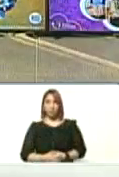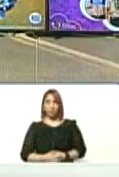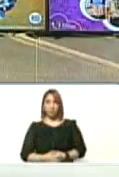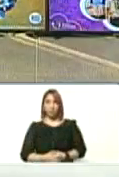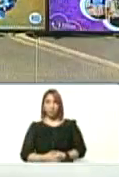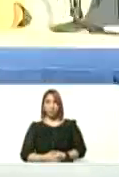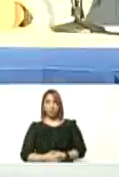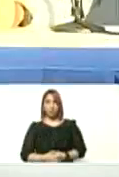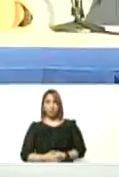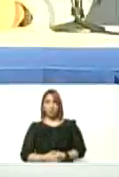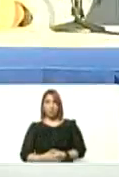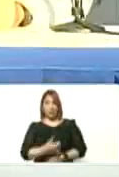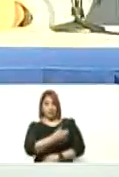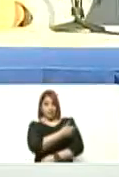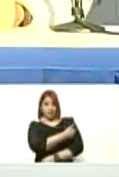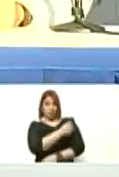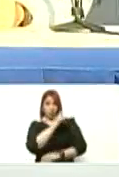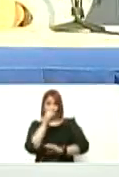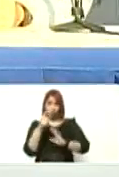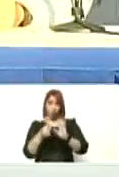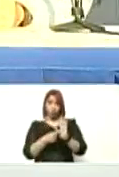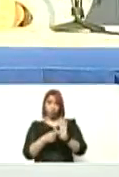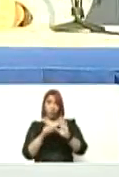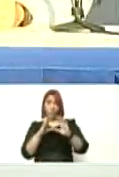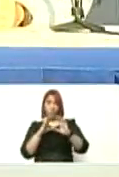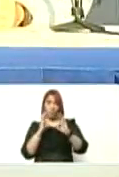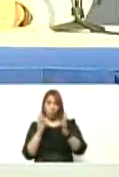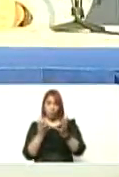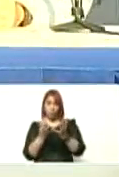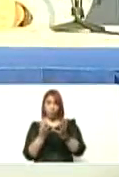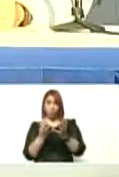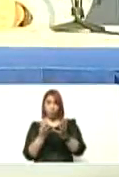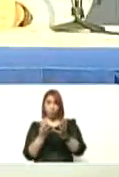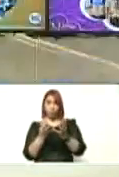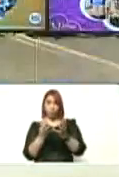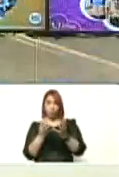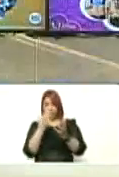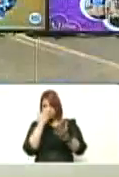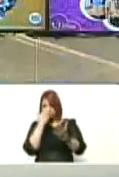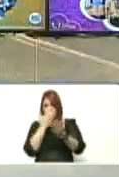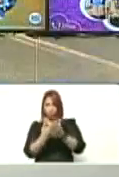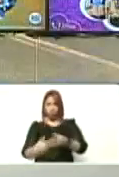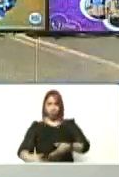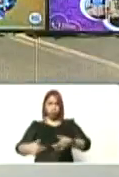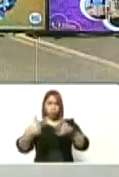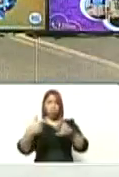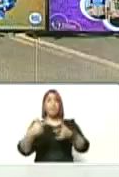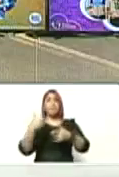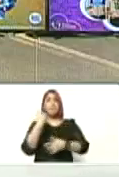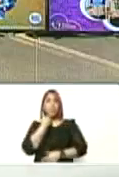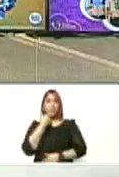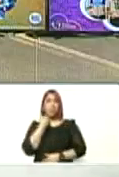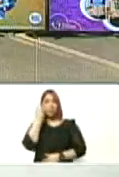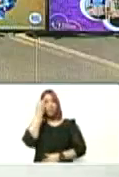las vacunas en general en el mundo para enfrentar enfermedades han sido pensadas para los